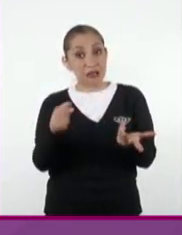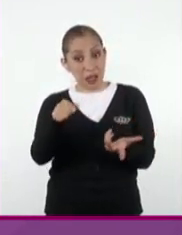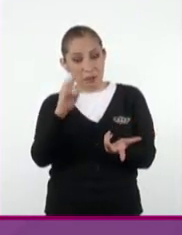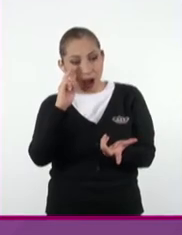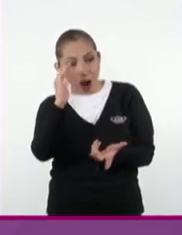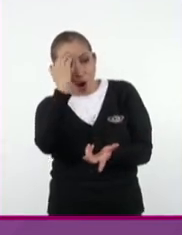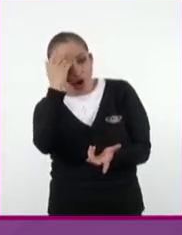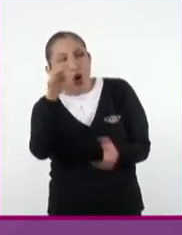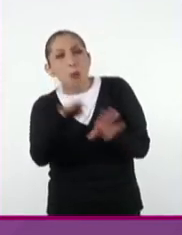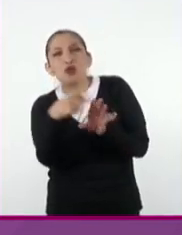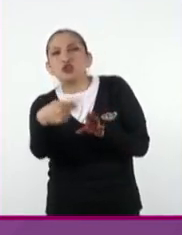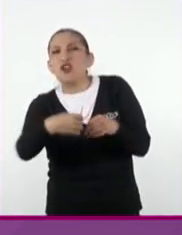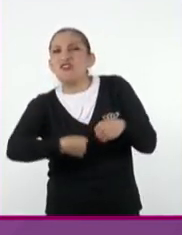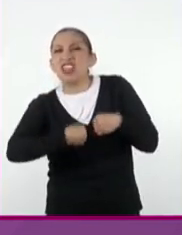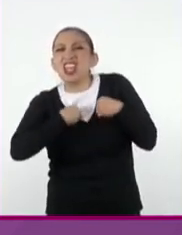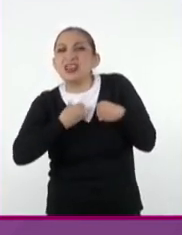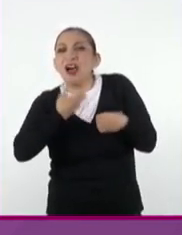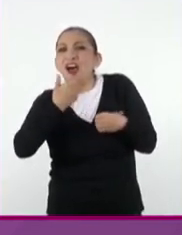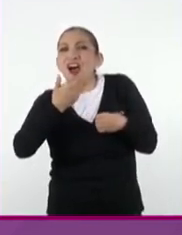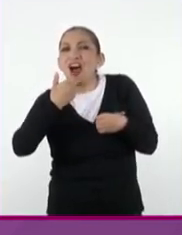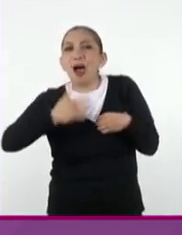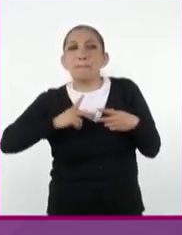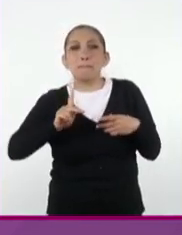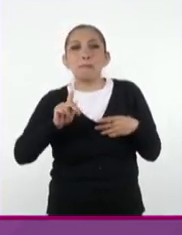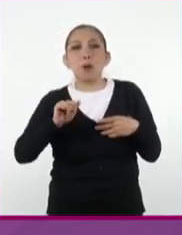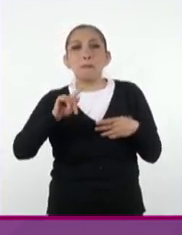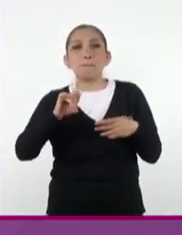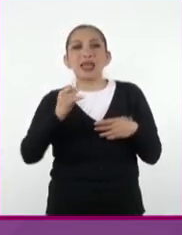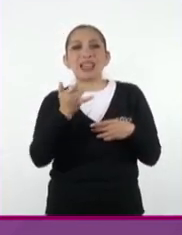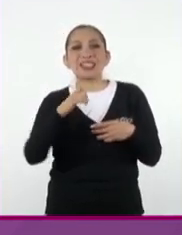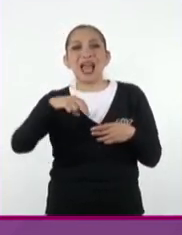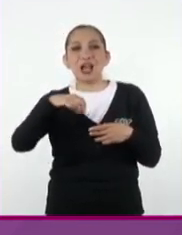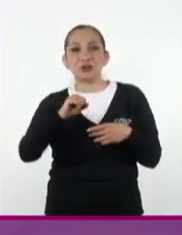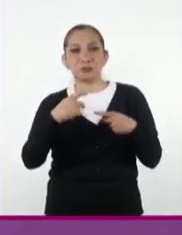permiten conocer cómo era la vida cotidiana de los pompeyanos.